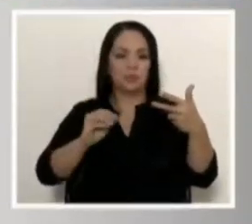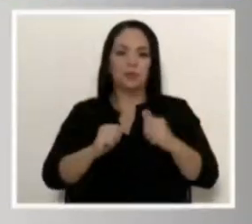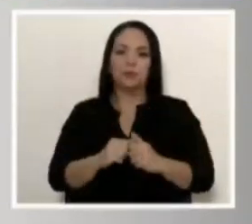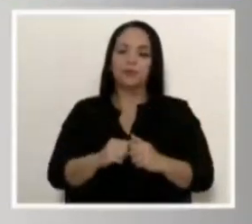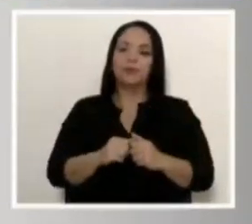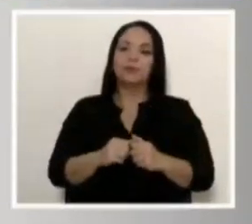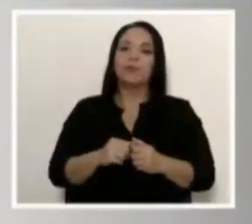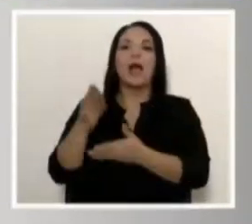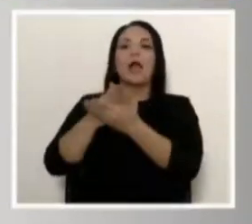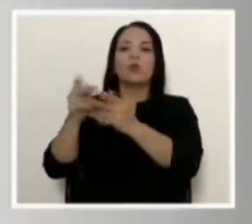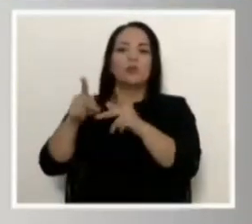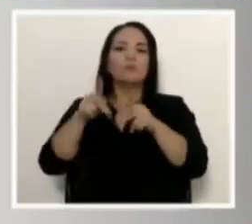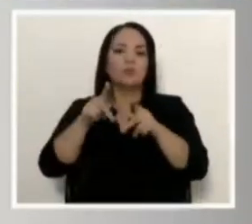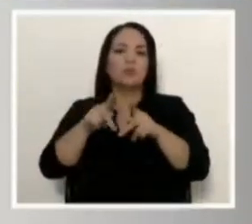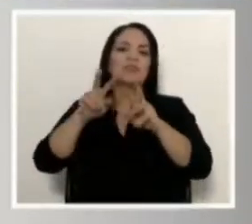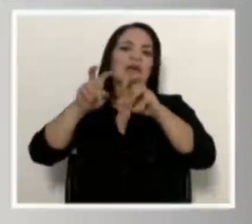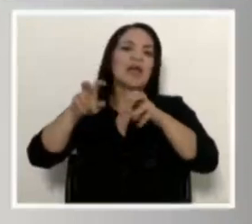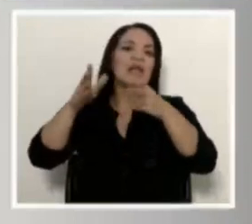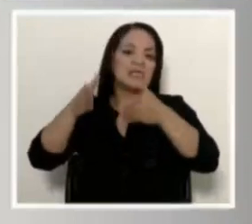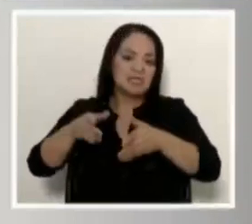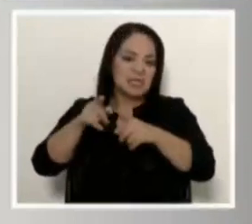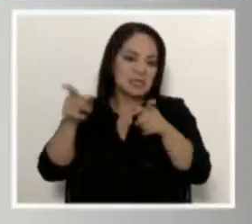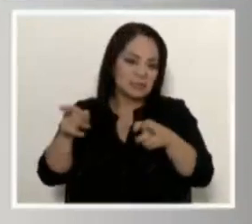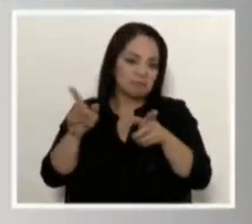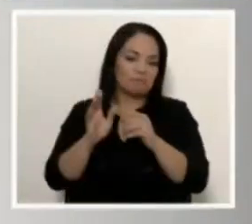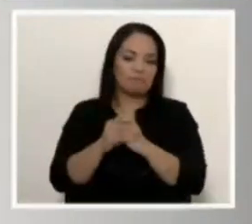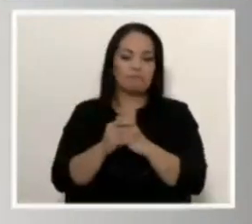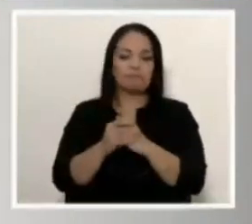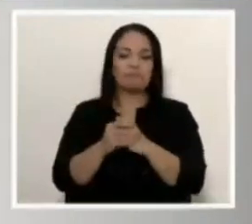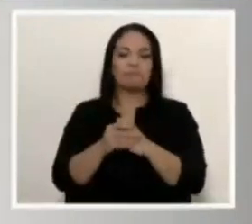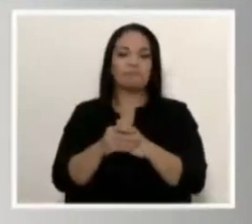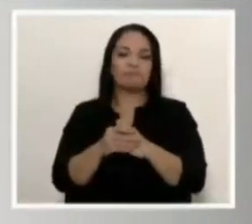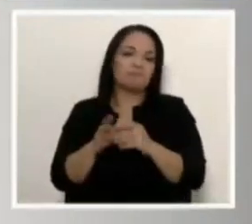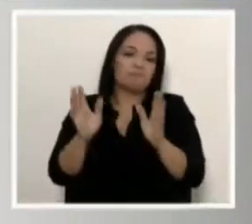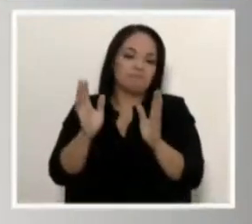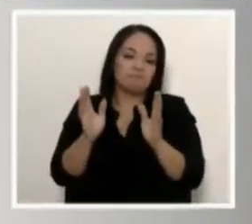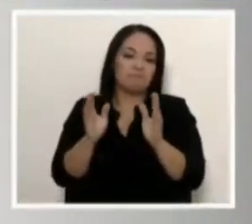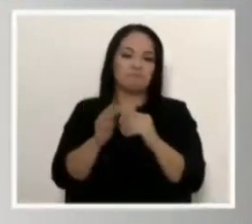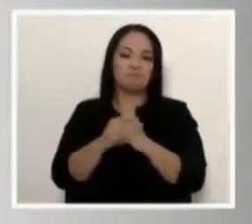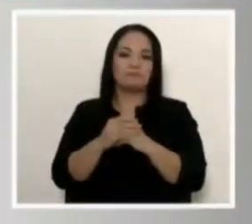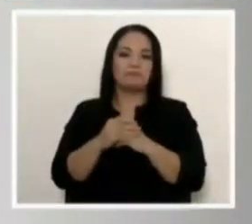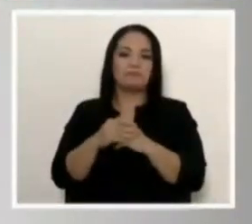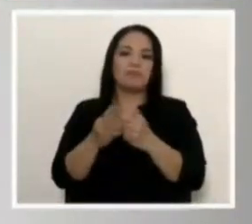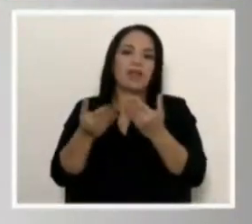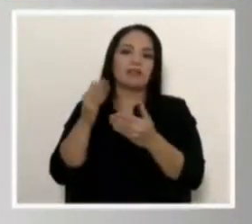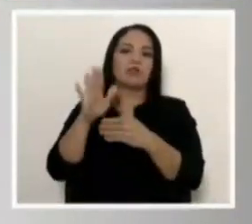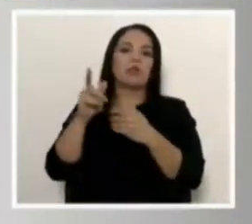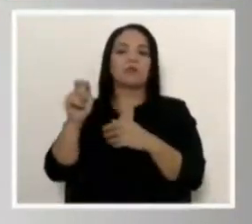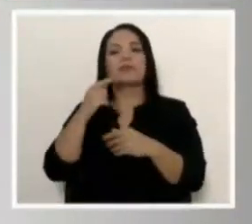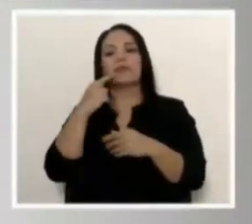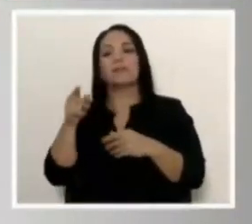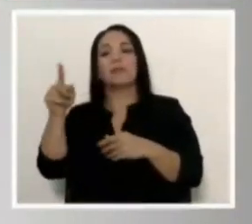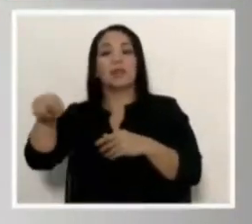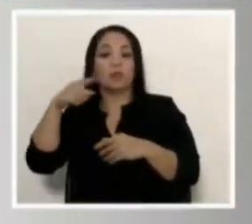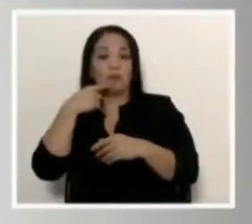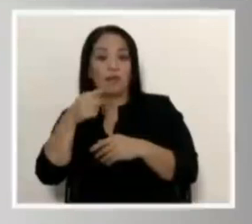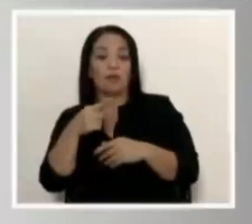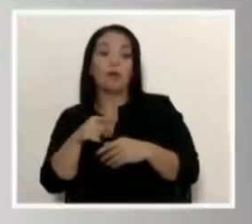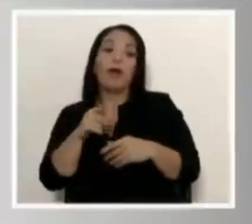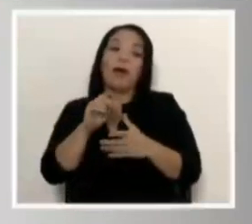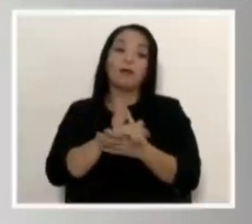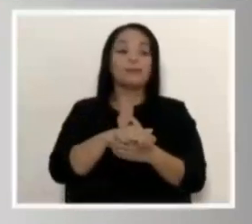analistas salieron ese mismo día a decir, como casi salen todos los meses a decir, Ah, que eso era porque